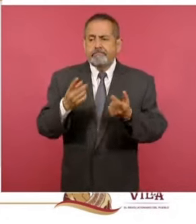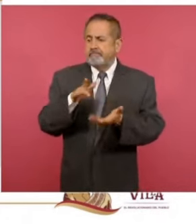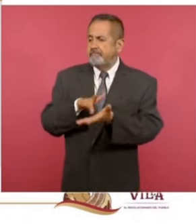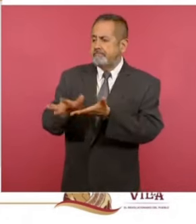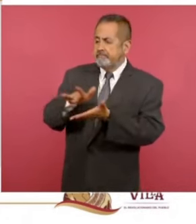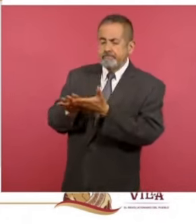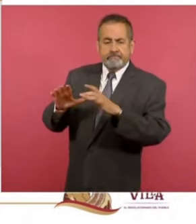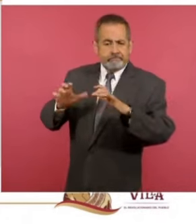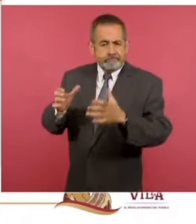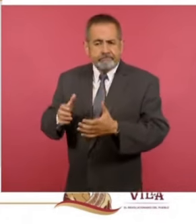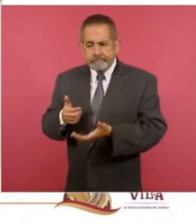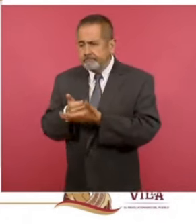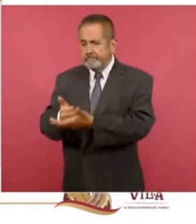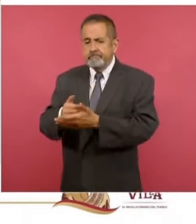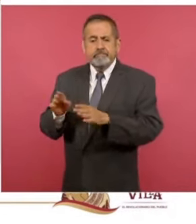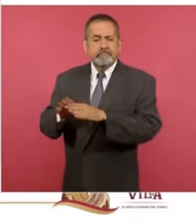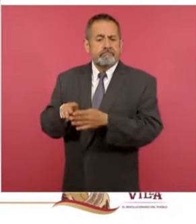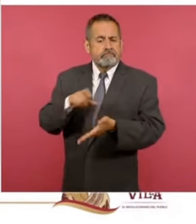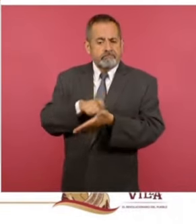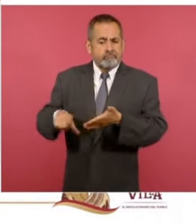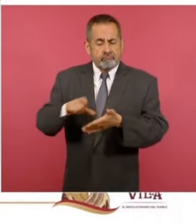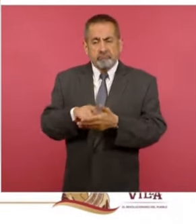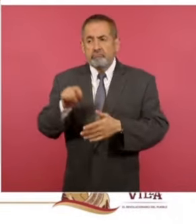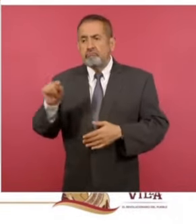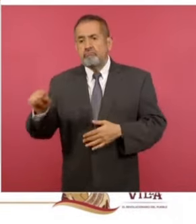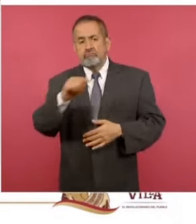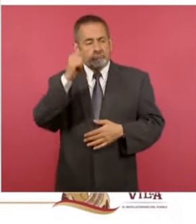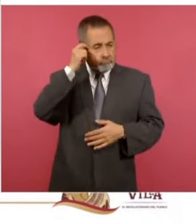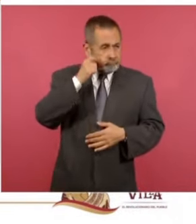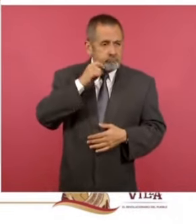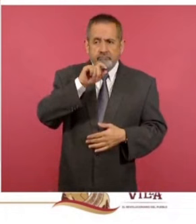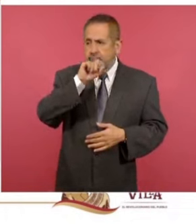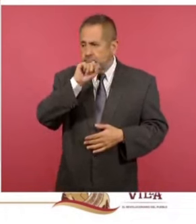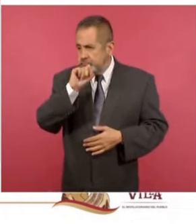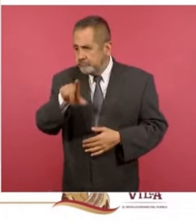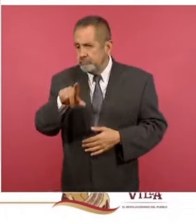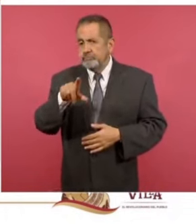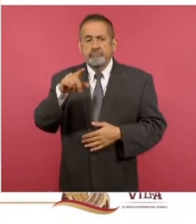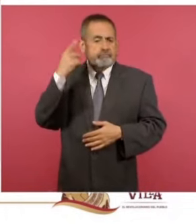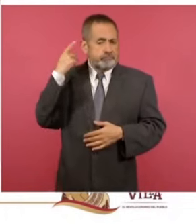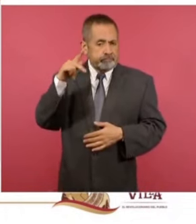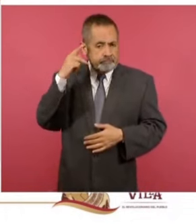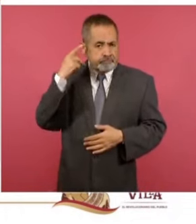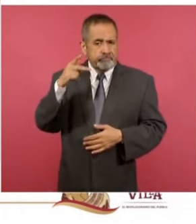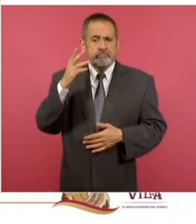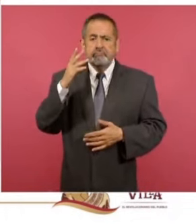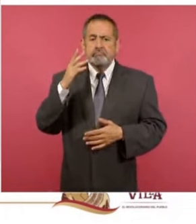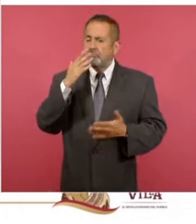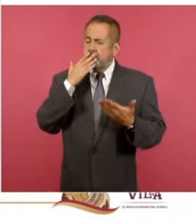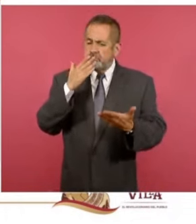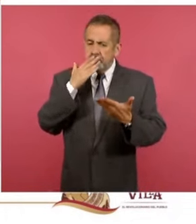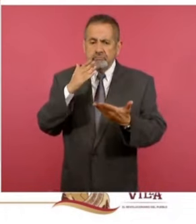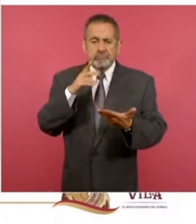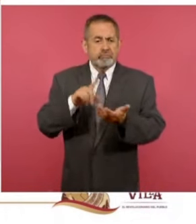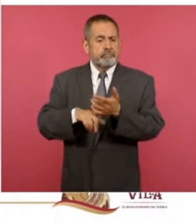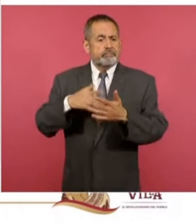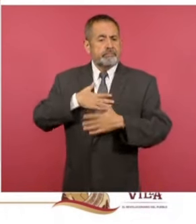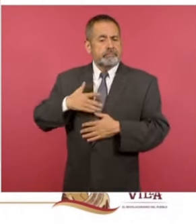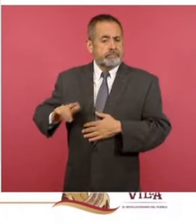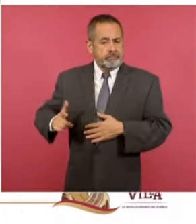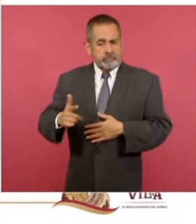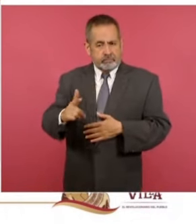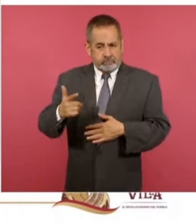para cilindros de gas. Encontramos casos en Guerrero, en Jalisco, en Puebla, allá en mi tierra, en